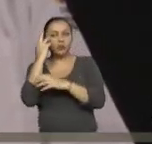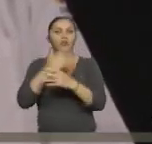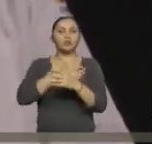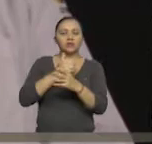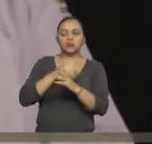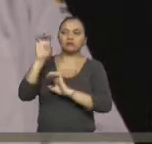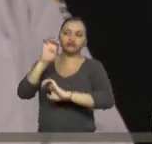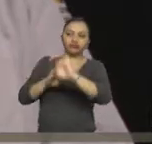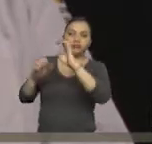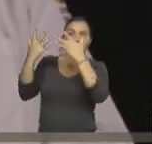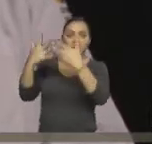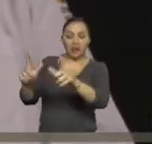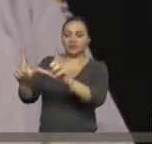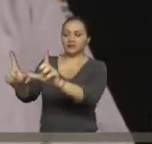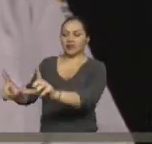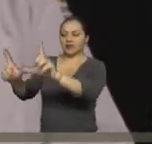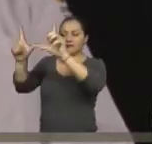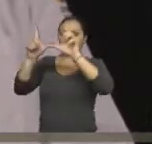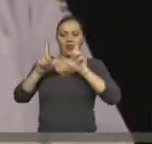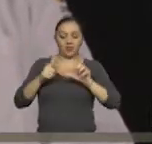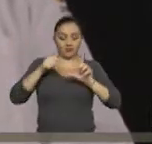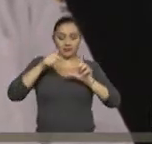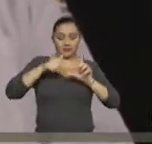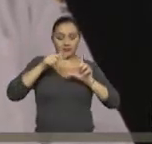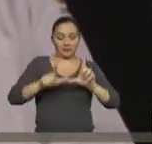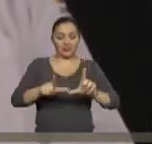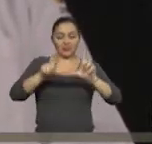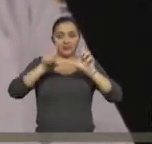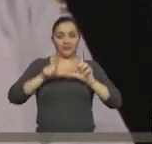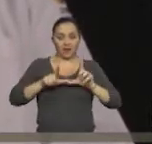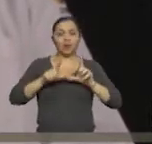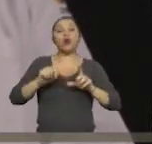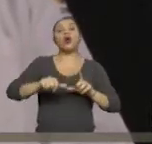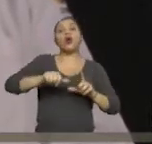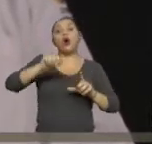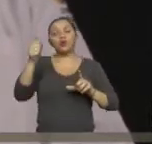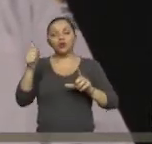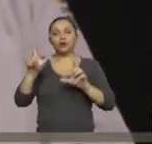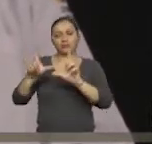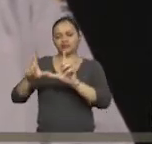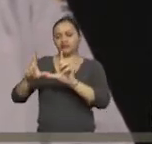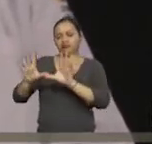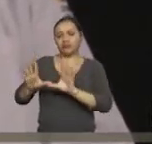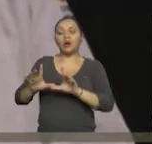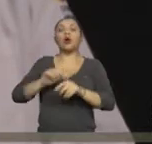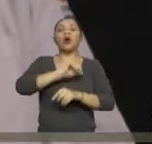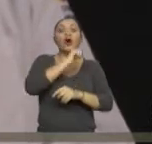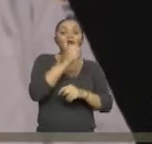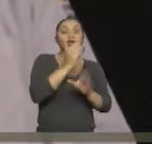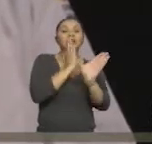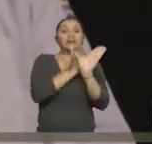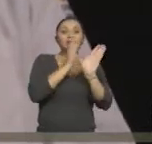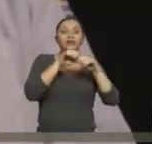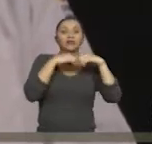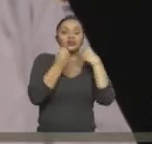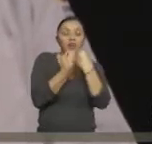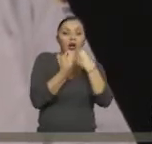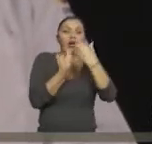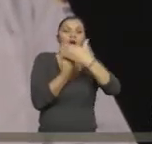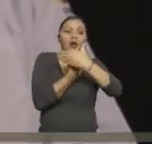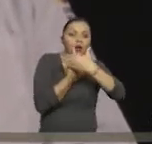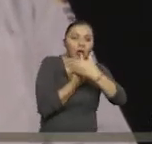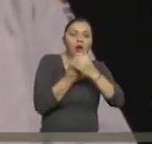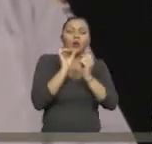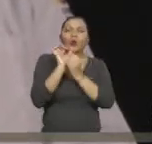problemas psicosociales, realmente ya los síntomas nos indican muchas veces que hay una patología